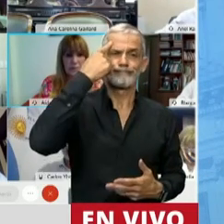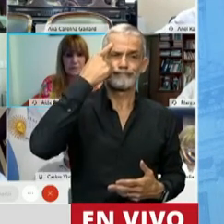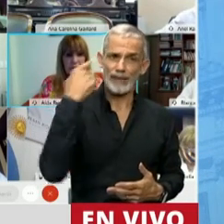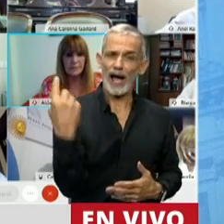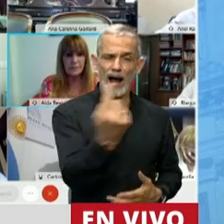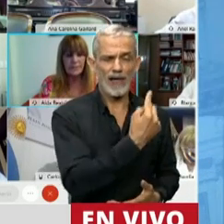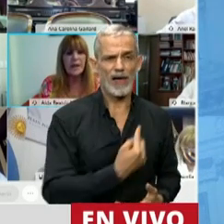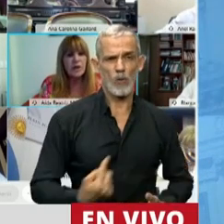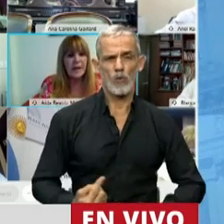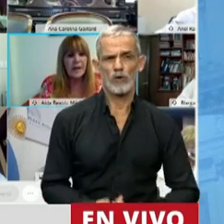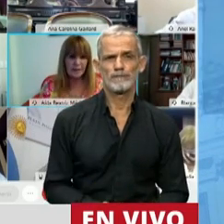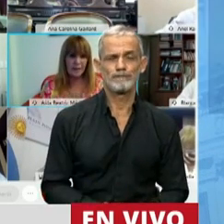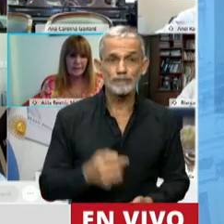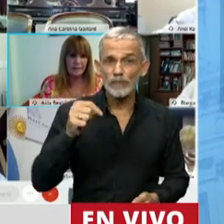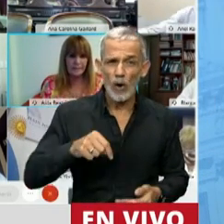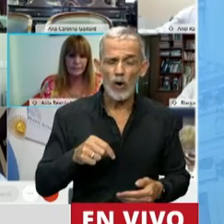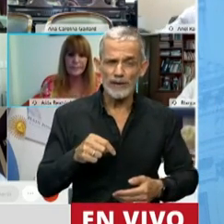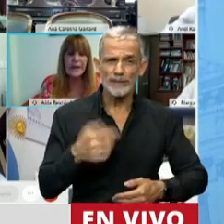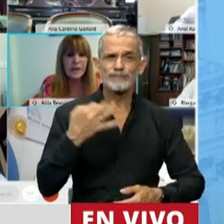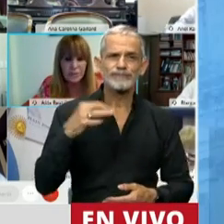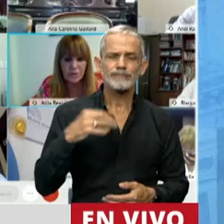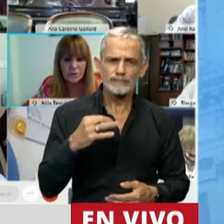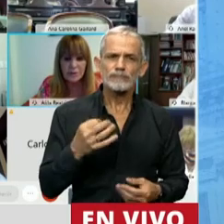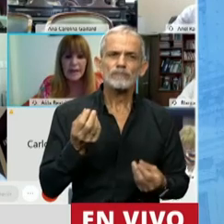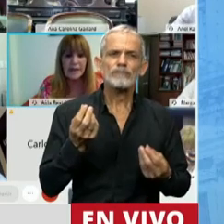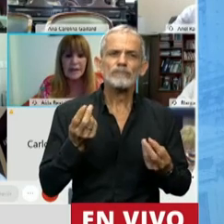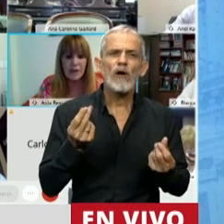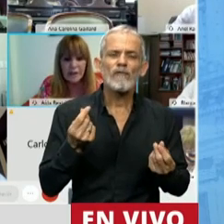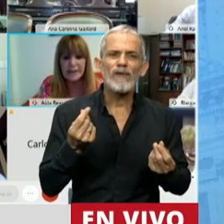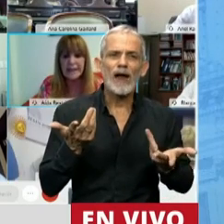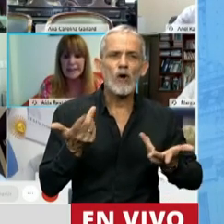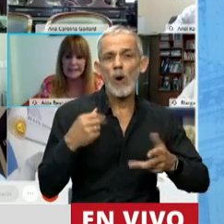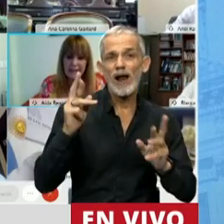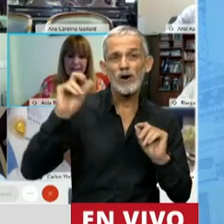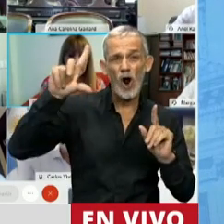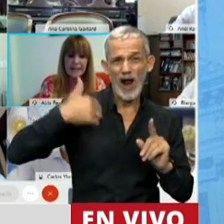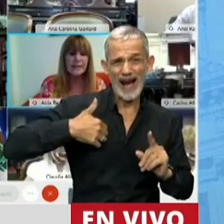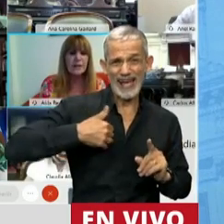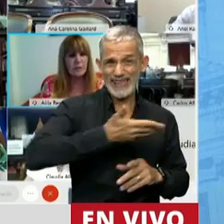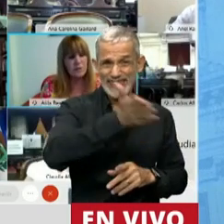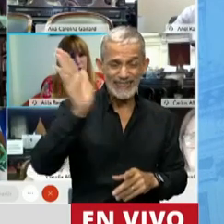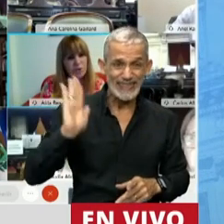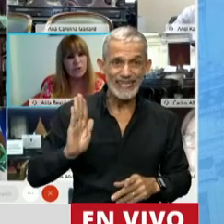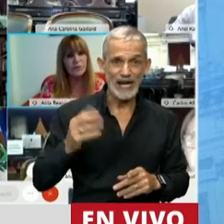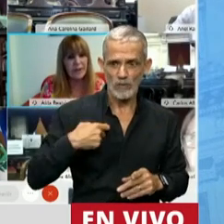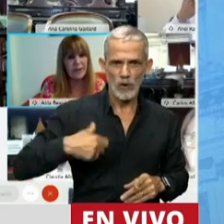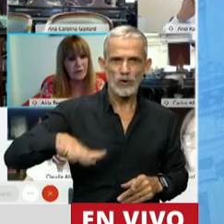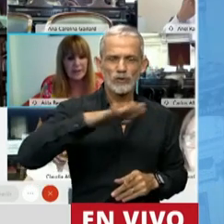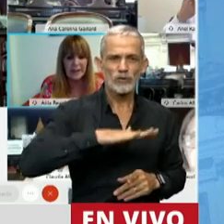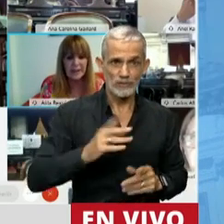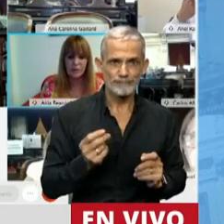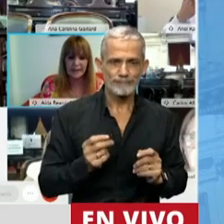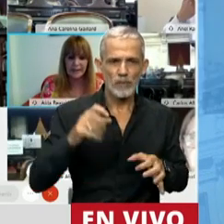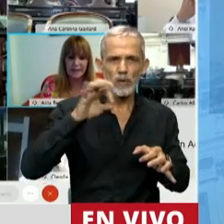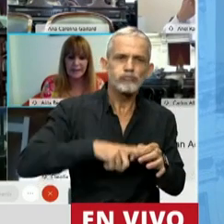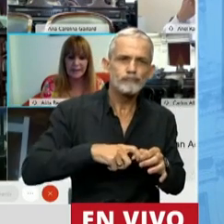nosotros. Y hoy más que nunca, valoremos el rol de la Argentina como socio fundador